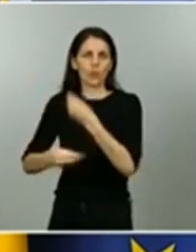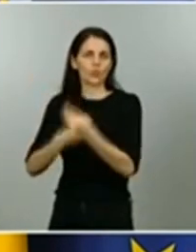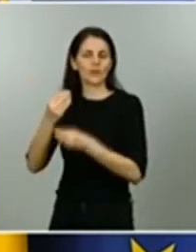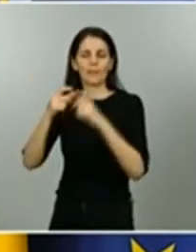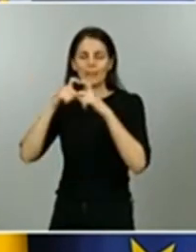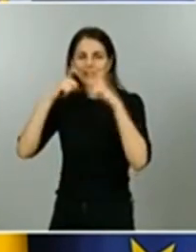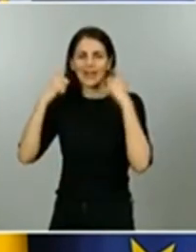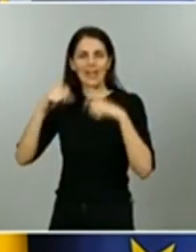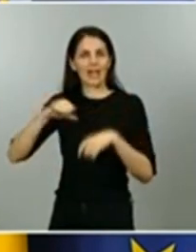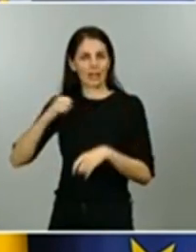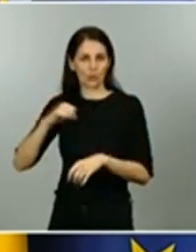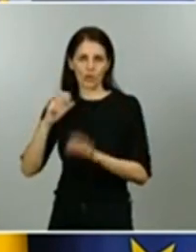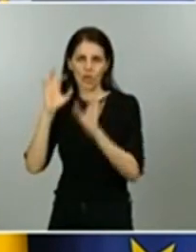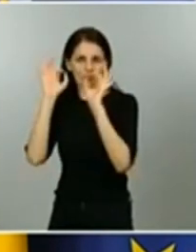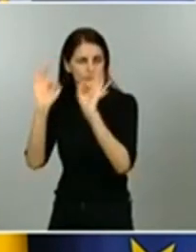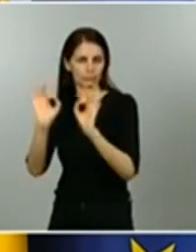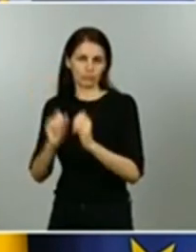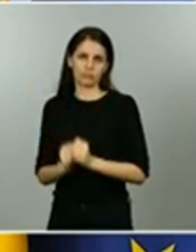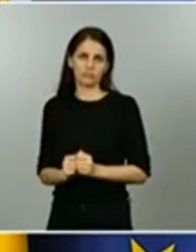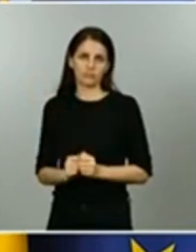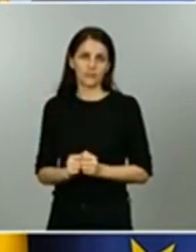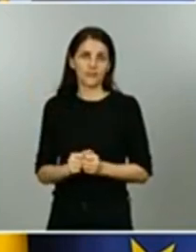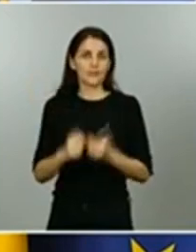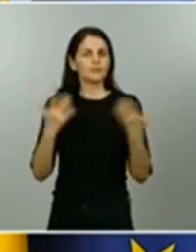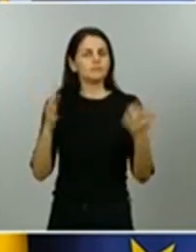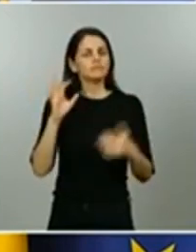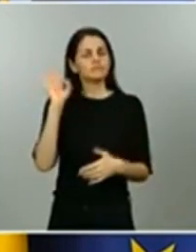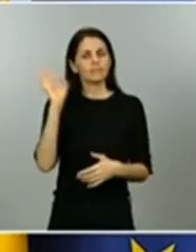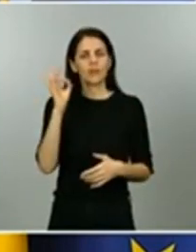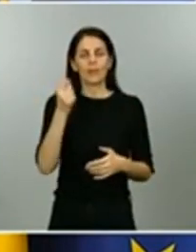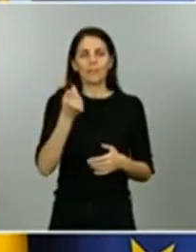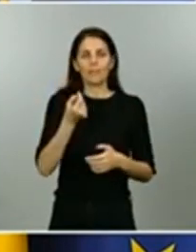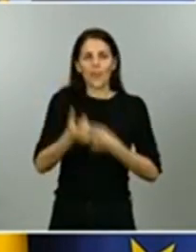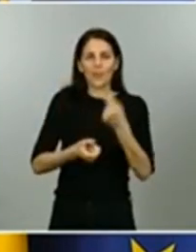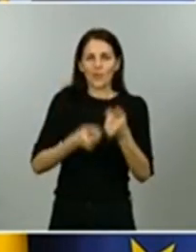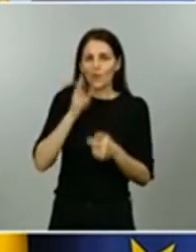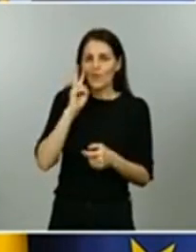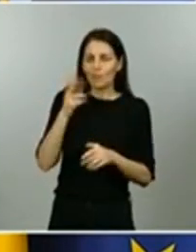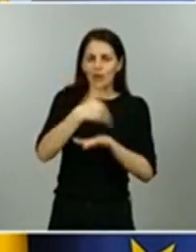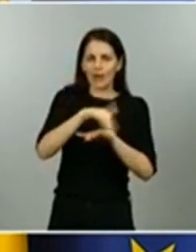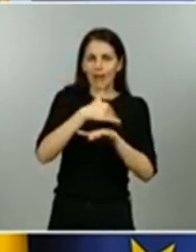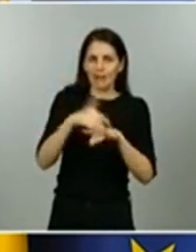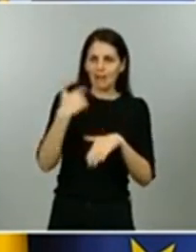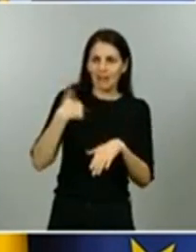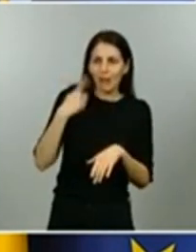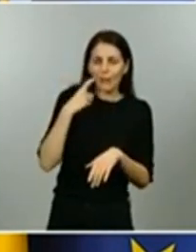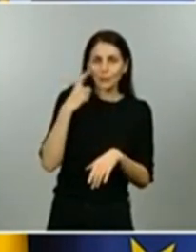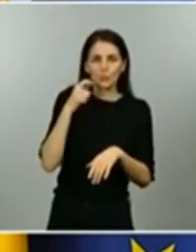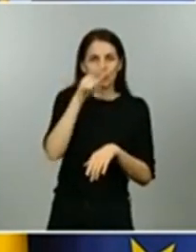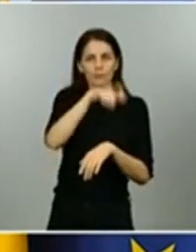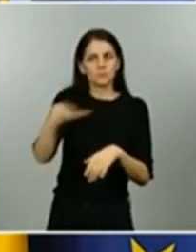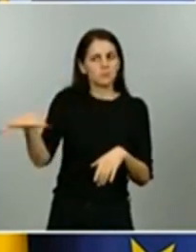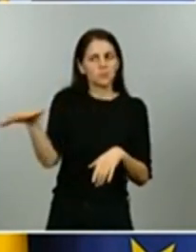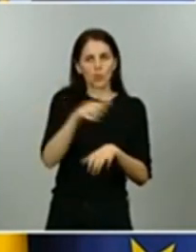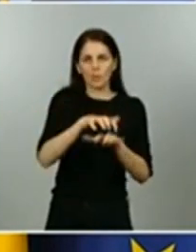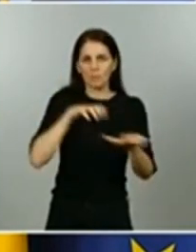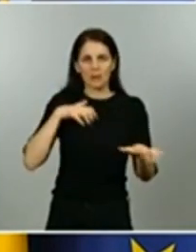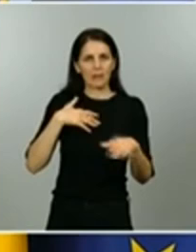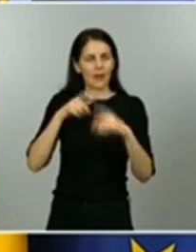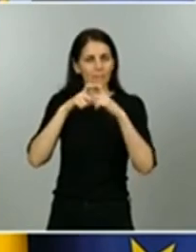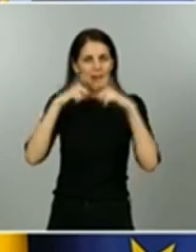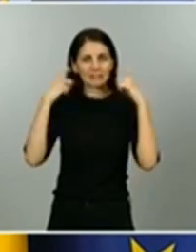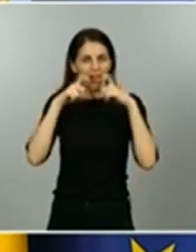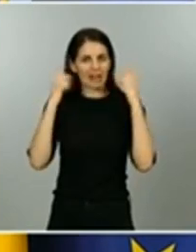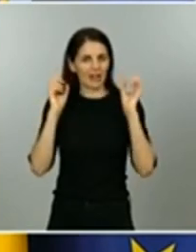poco acostumbrándonos a ver a las personas con mascarilla yo creo que ya es una prenda si se puede llamar así de uso